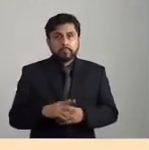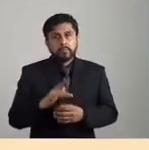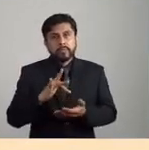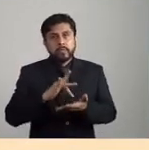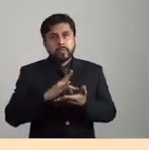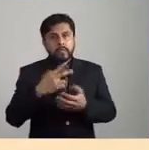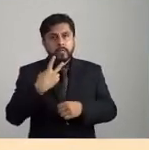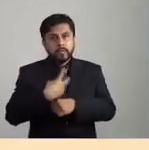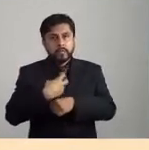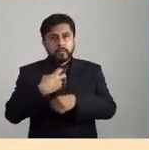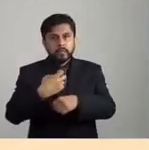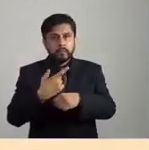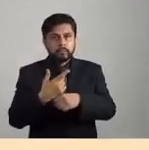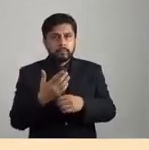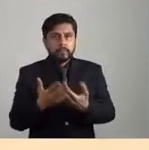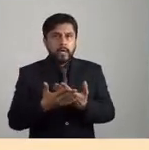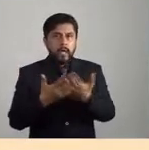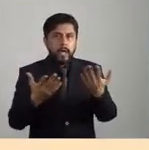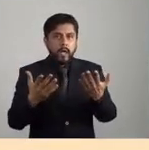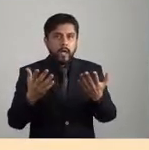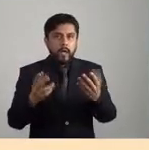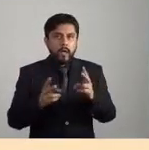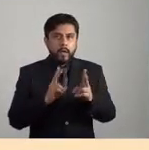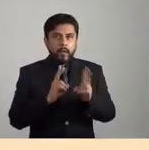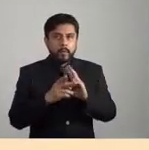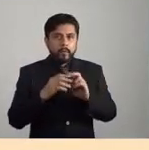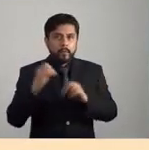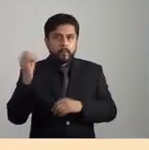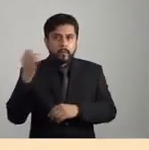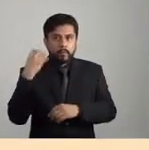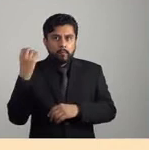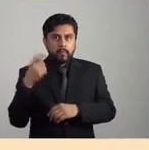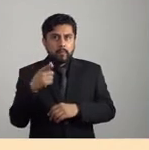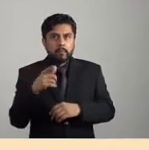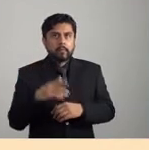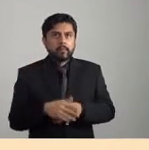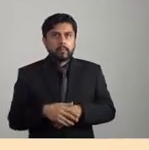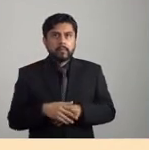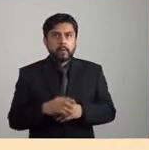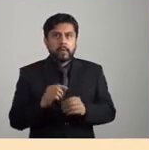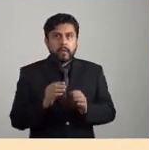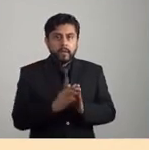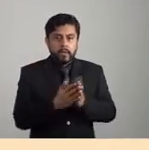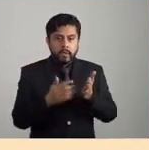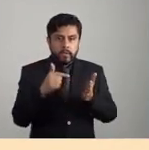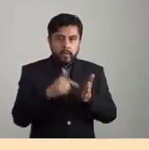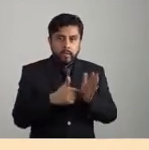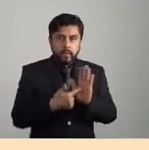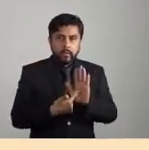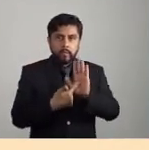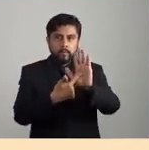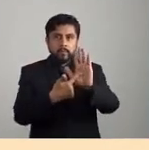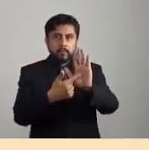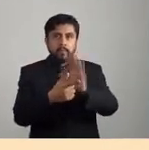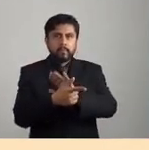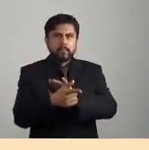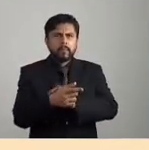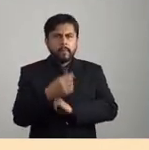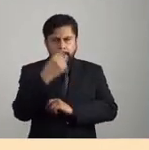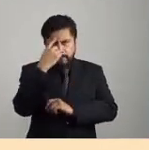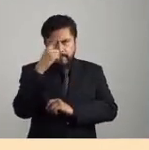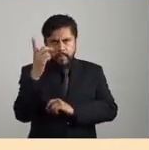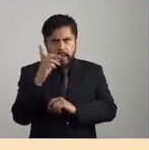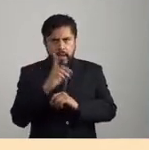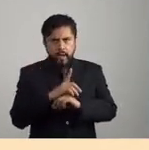acompañar este diálogo entre dos libros de reciente aparición que nos acercan al pensamiento de